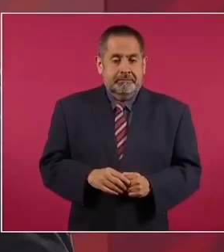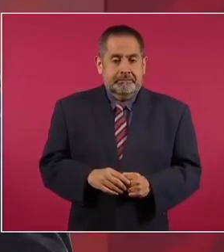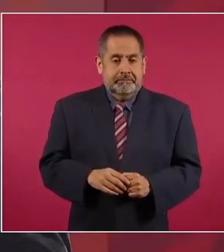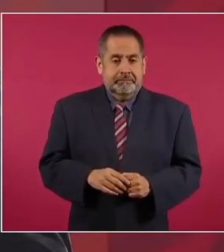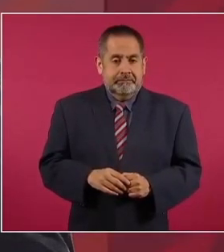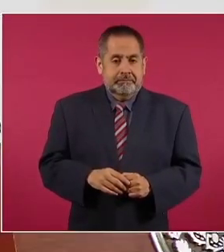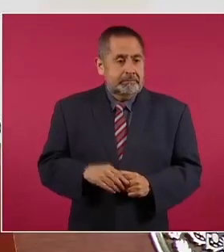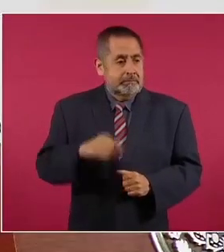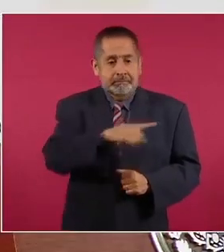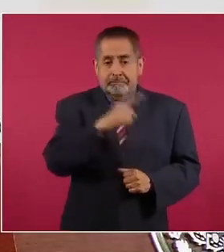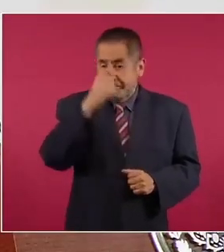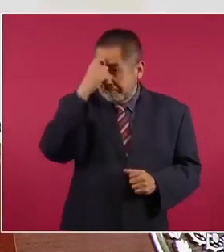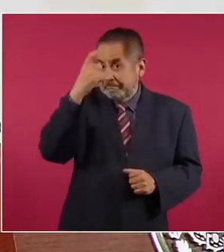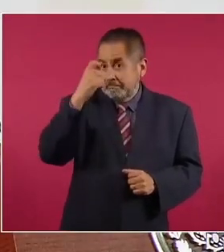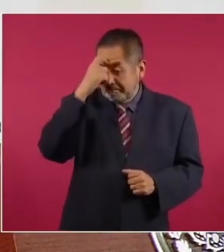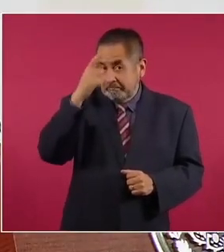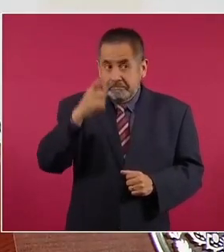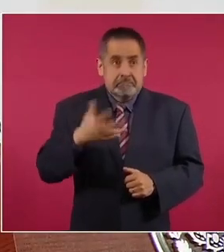inventaron,